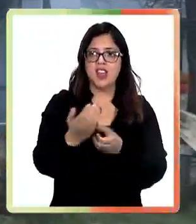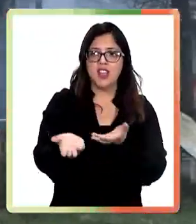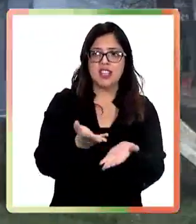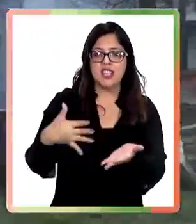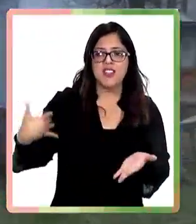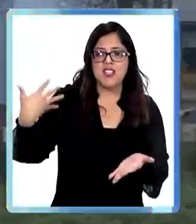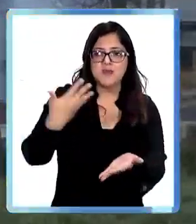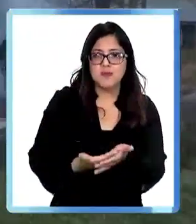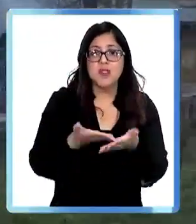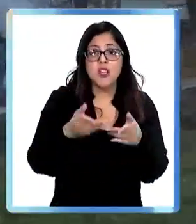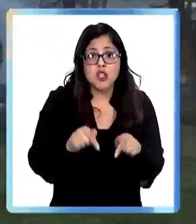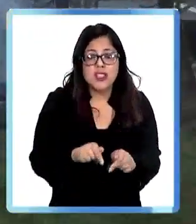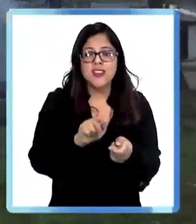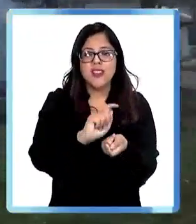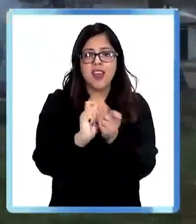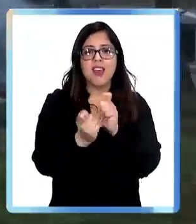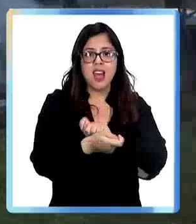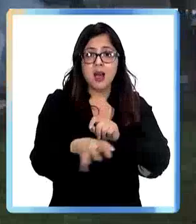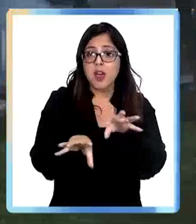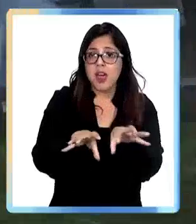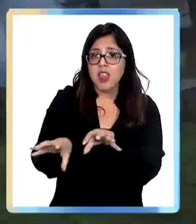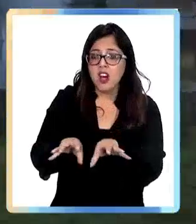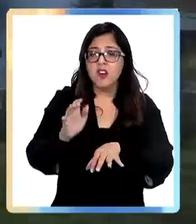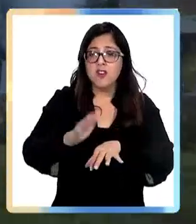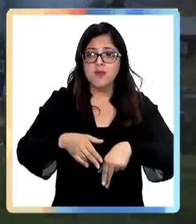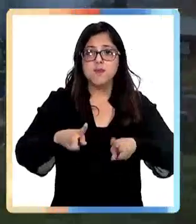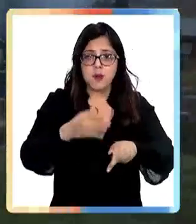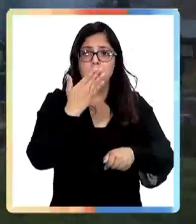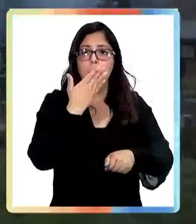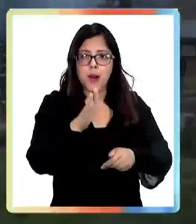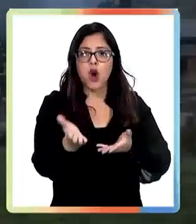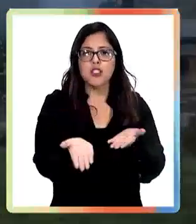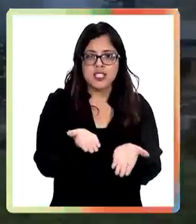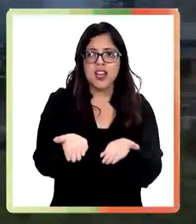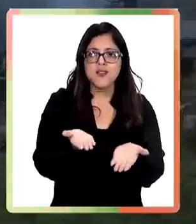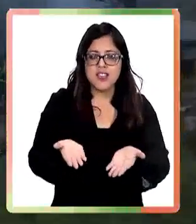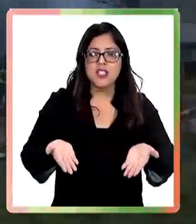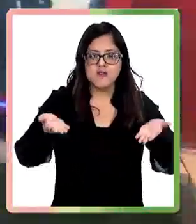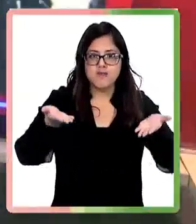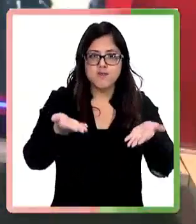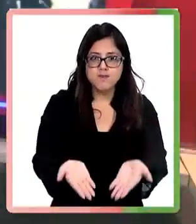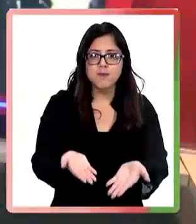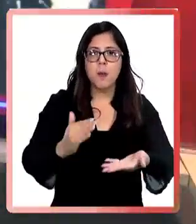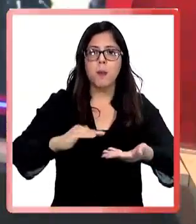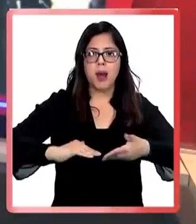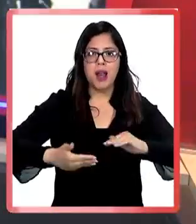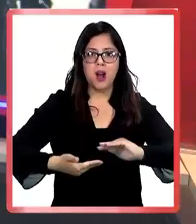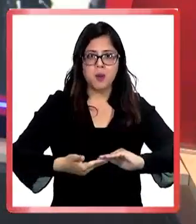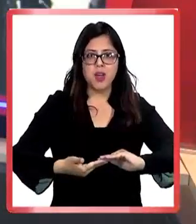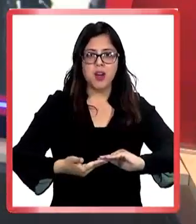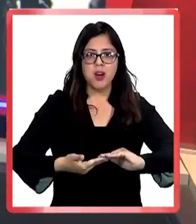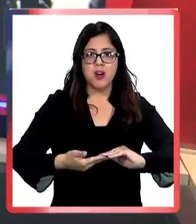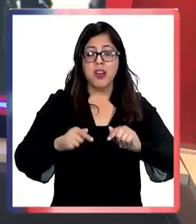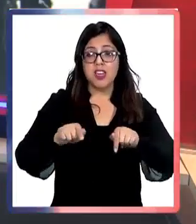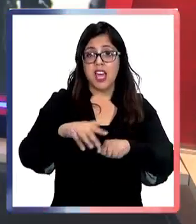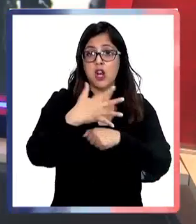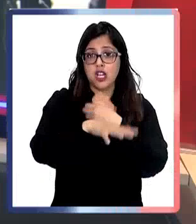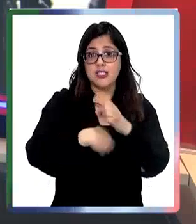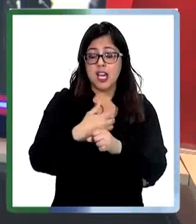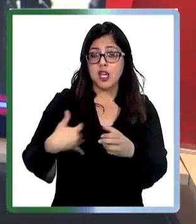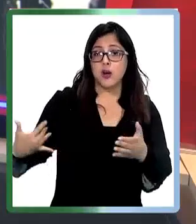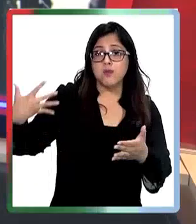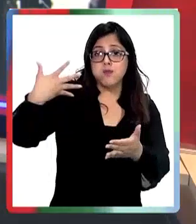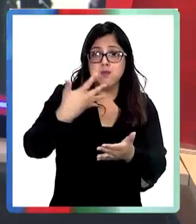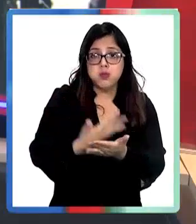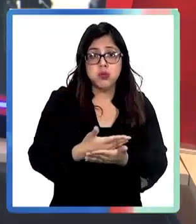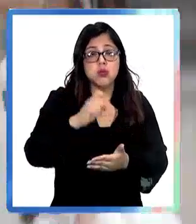quinquenio se tradujo en más de 9 mil emergencias. En el marco de la Semana del Turismo, en la moneda,